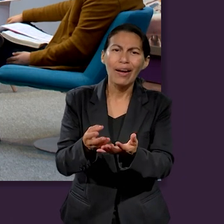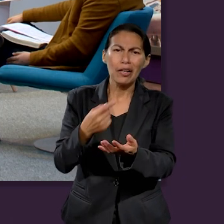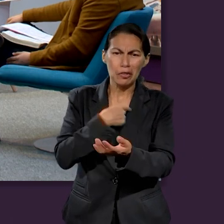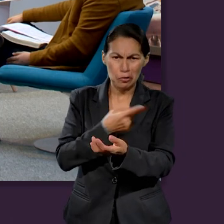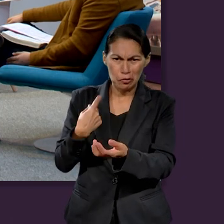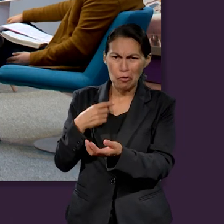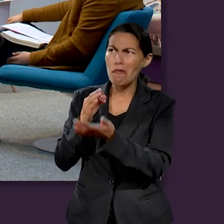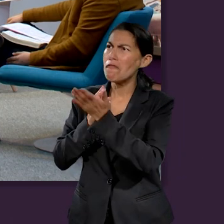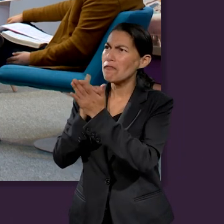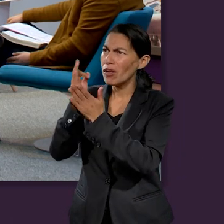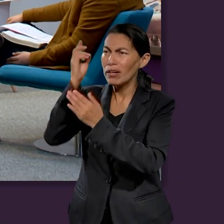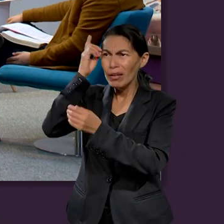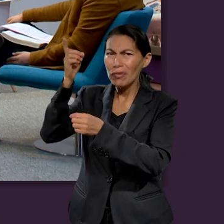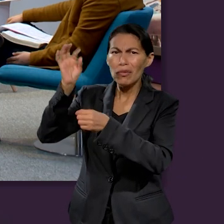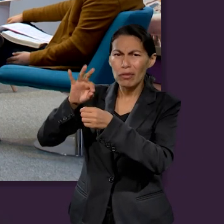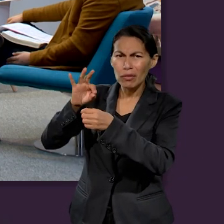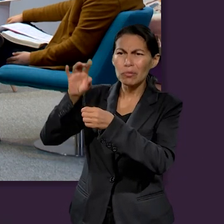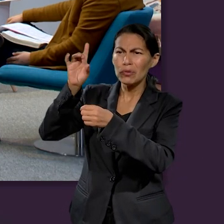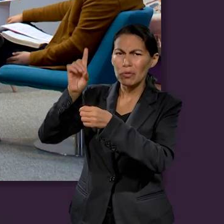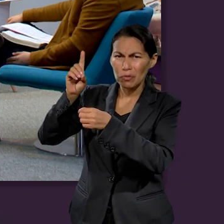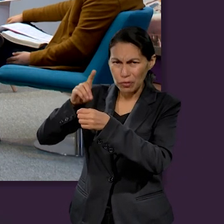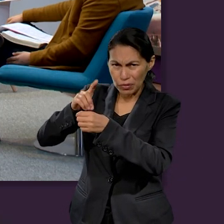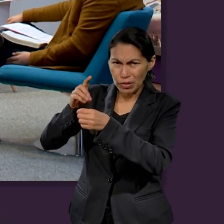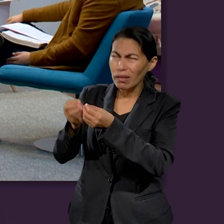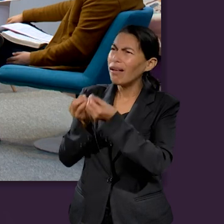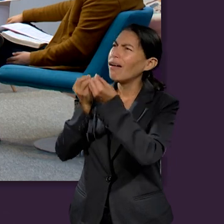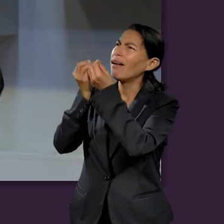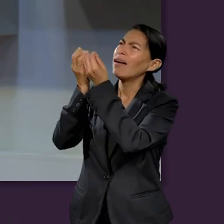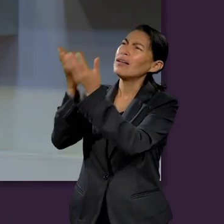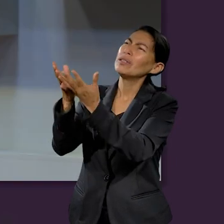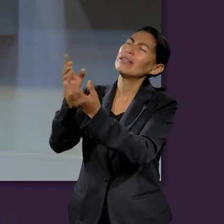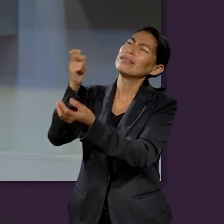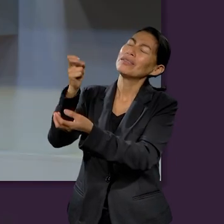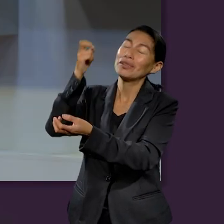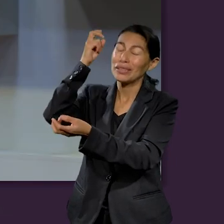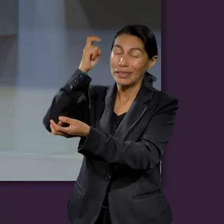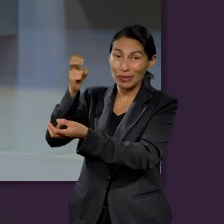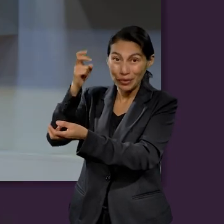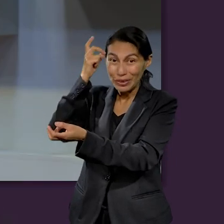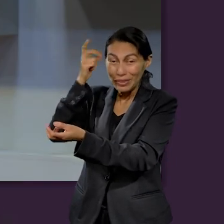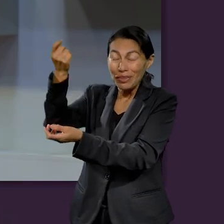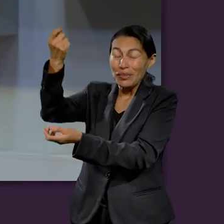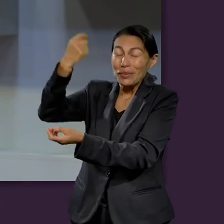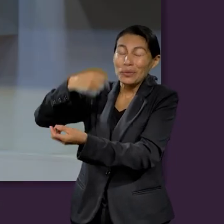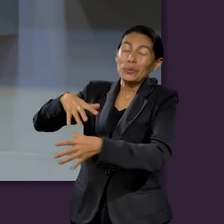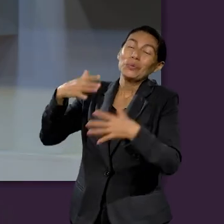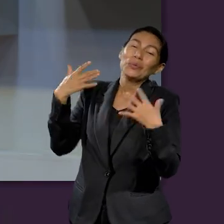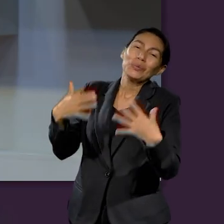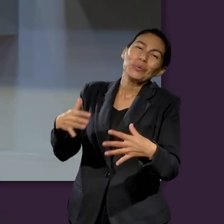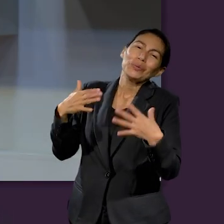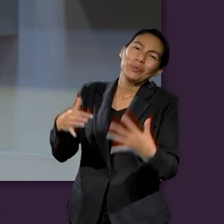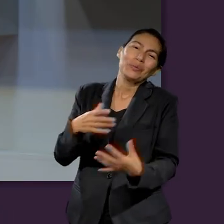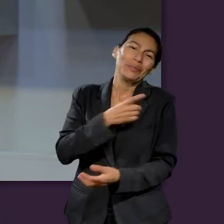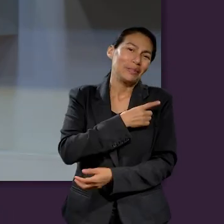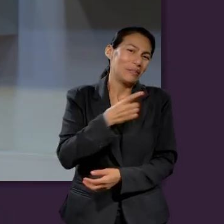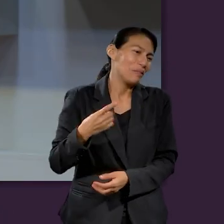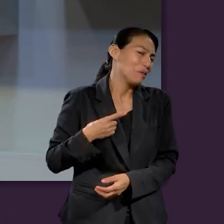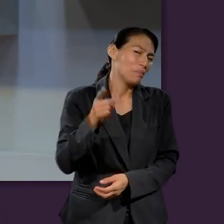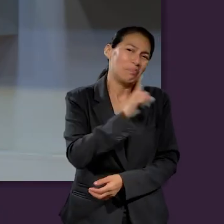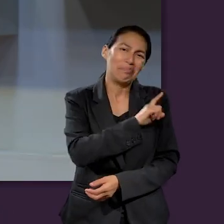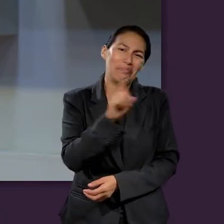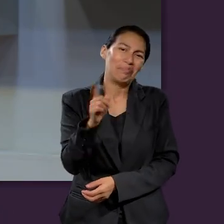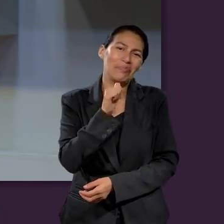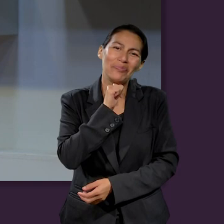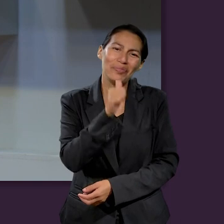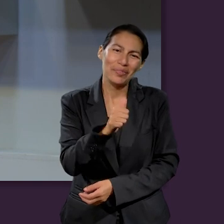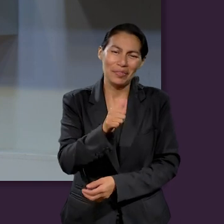con lo que tenemos que darle a Dios que son los diezmos y las ofrendas y administramos bien nuestros recursos, seremos gratamente bendecidos. Así que,